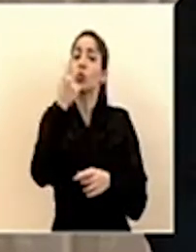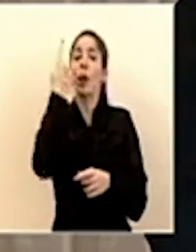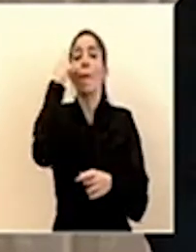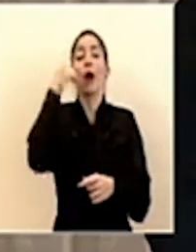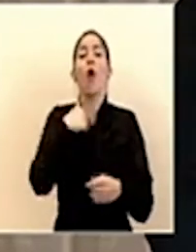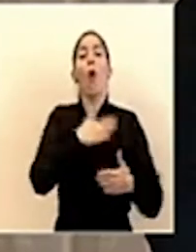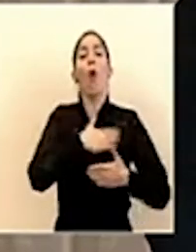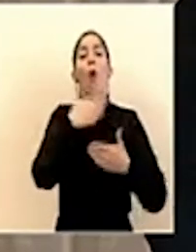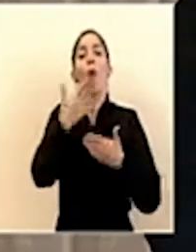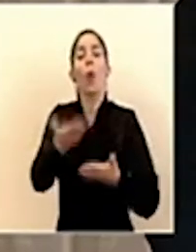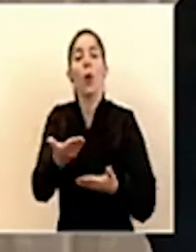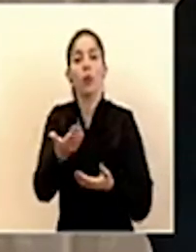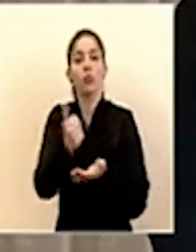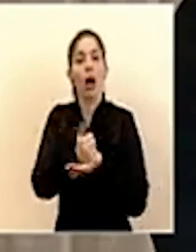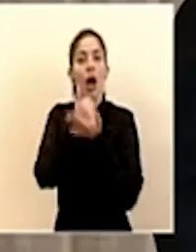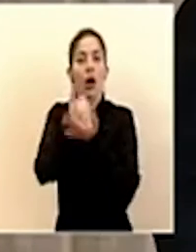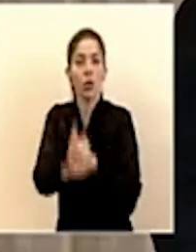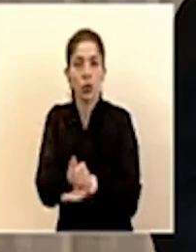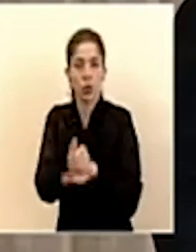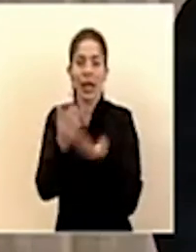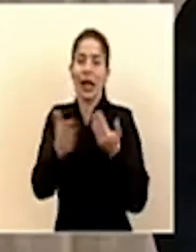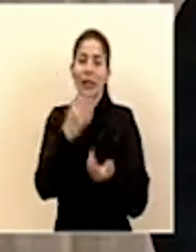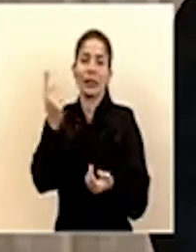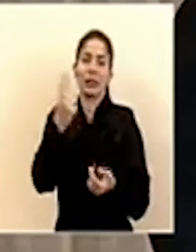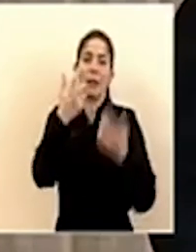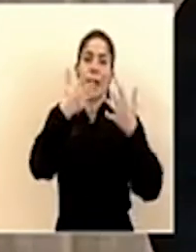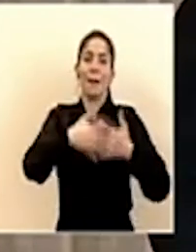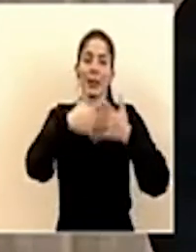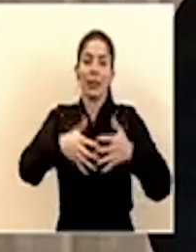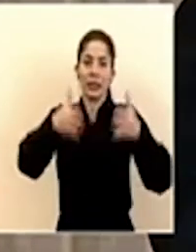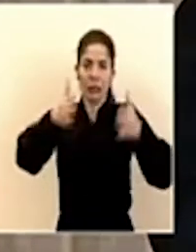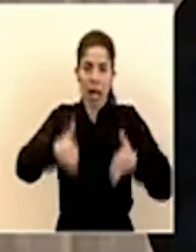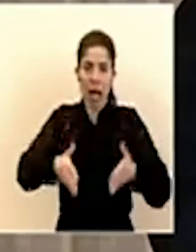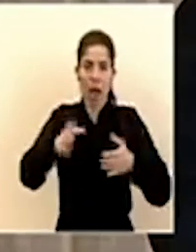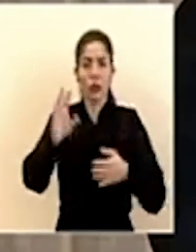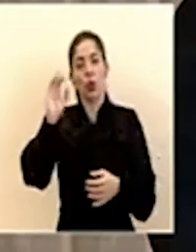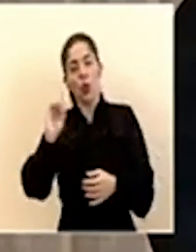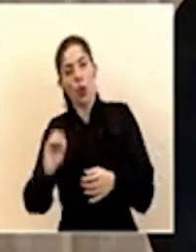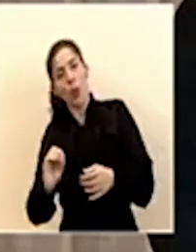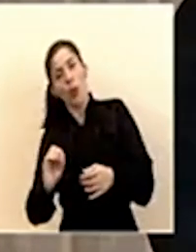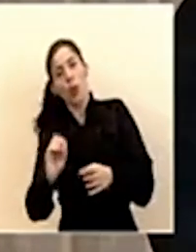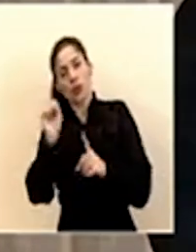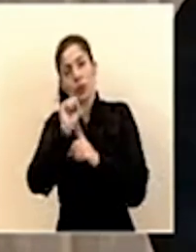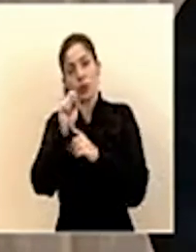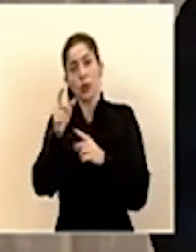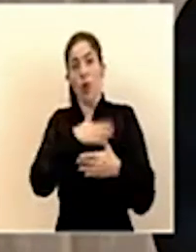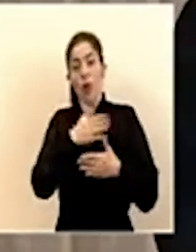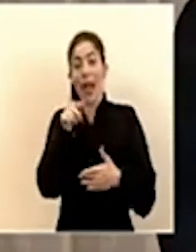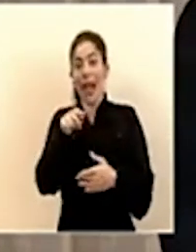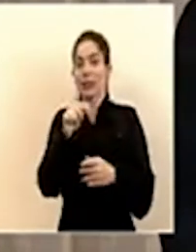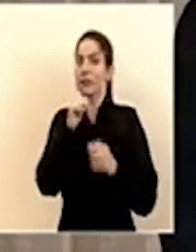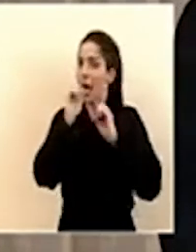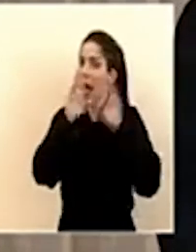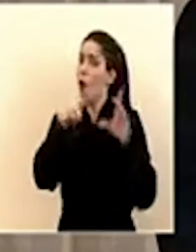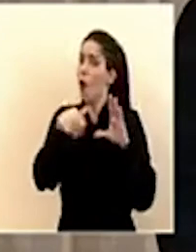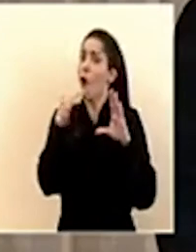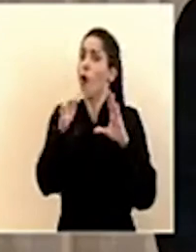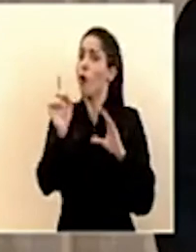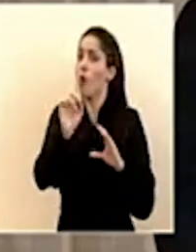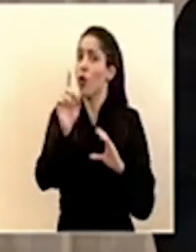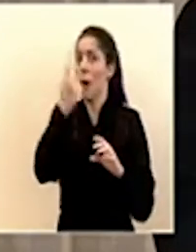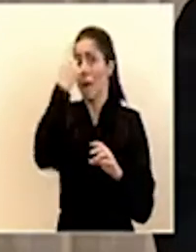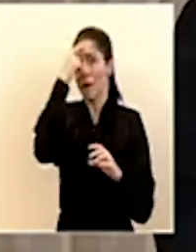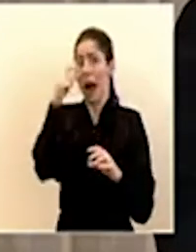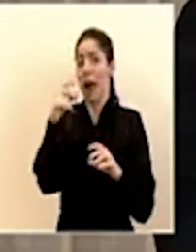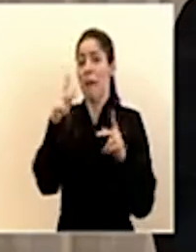colaboraciones que generalmente provienen de empresarios o ese tipo de situaciones para que se aclare que no es un correo tampoco para que no